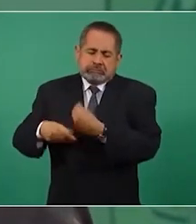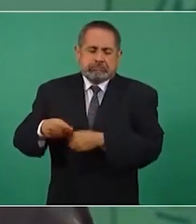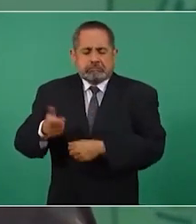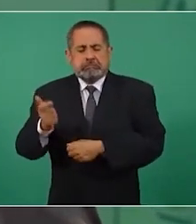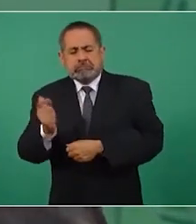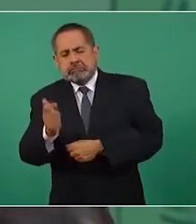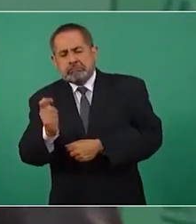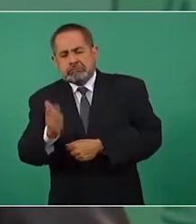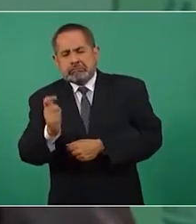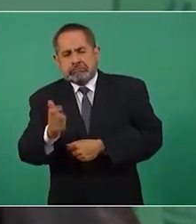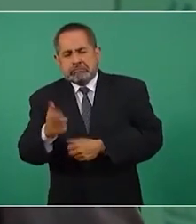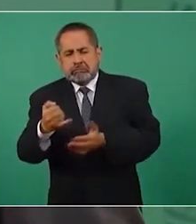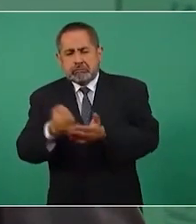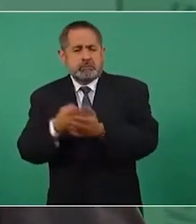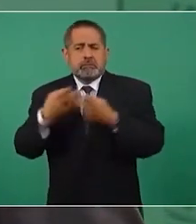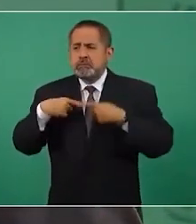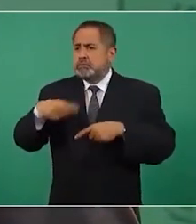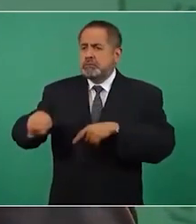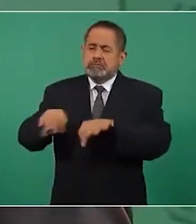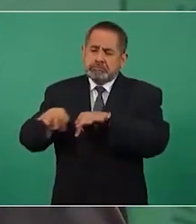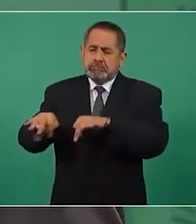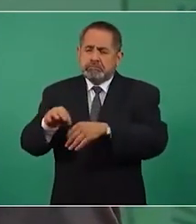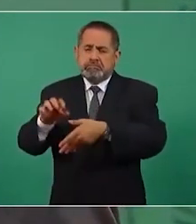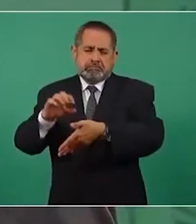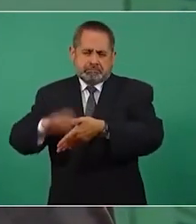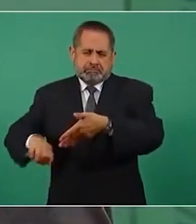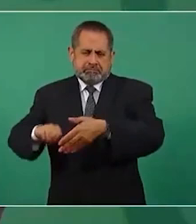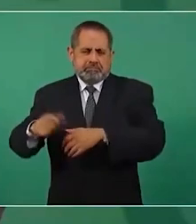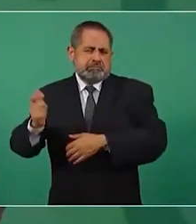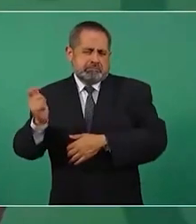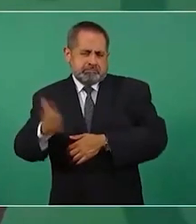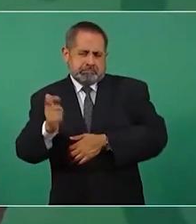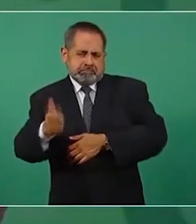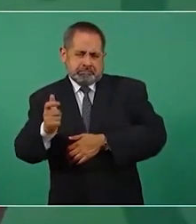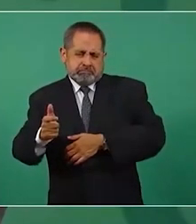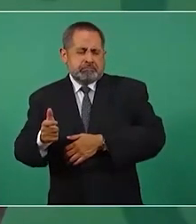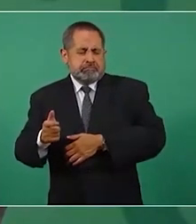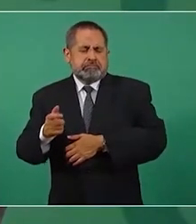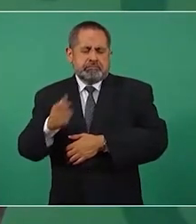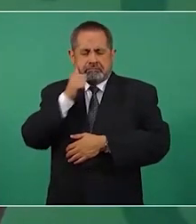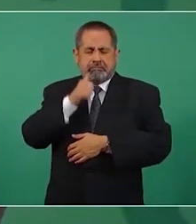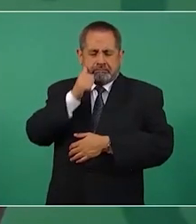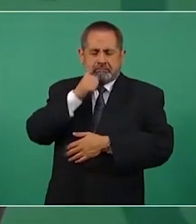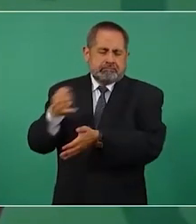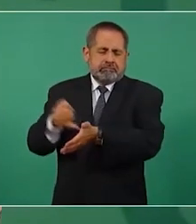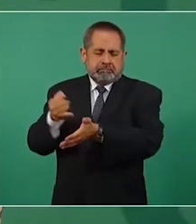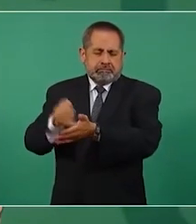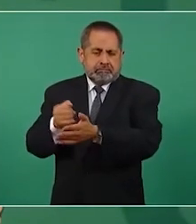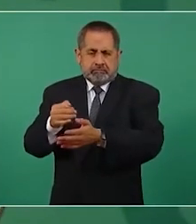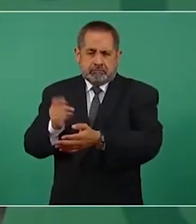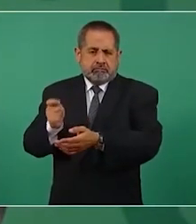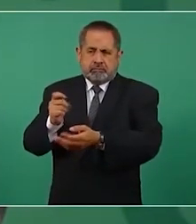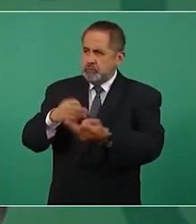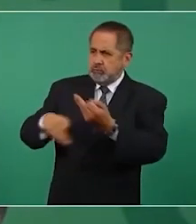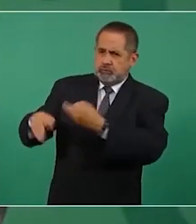un trabajador al servicio del Estado todos